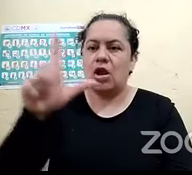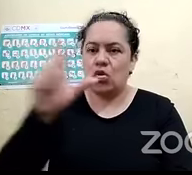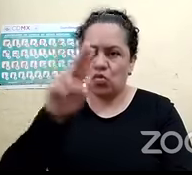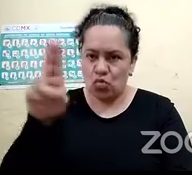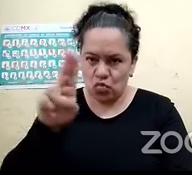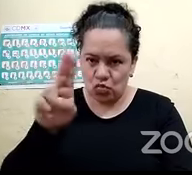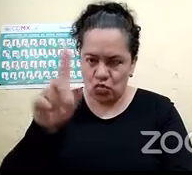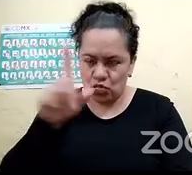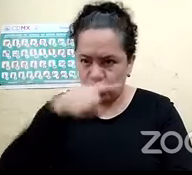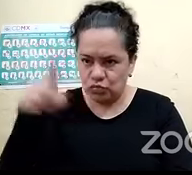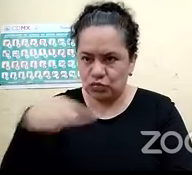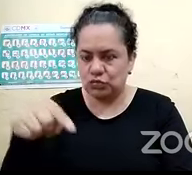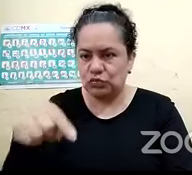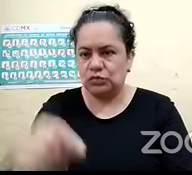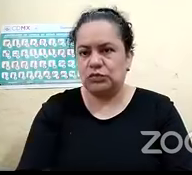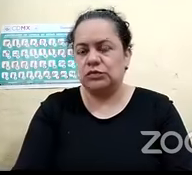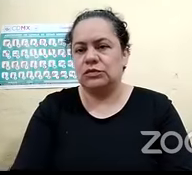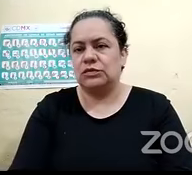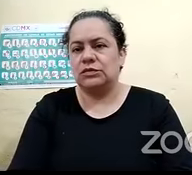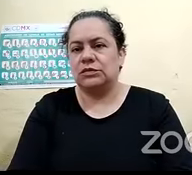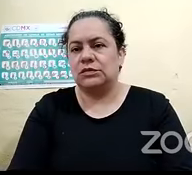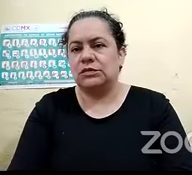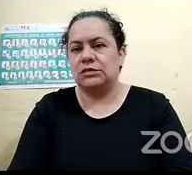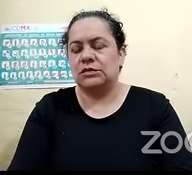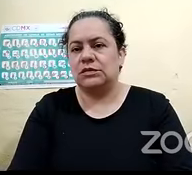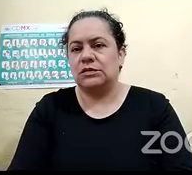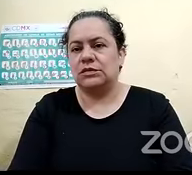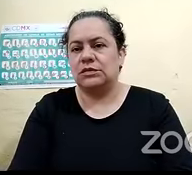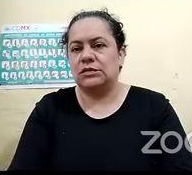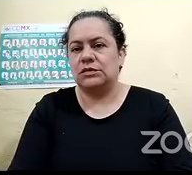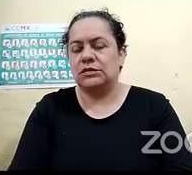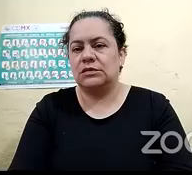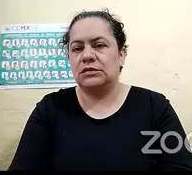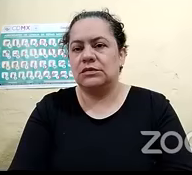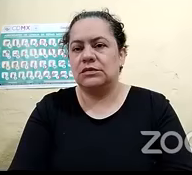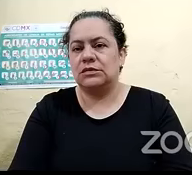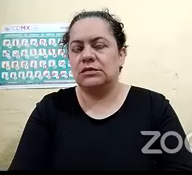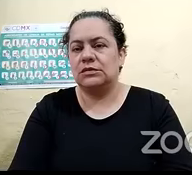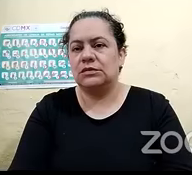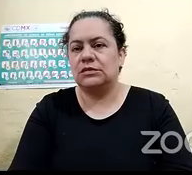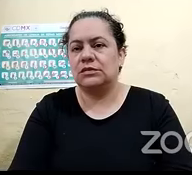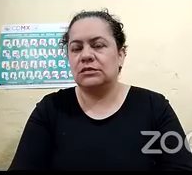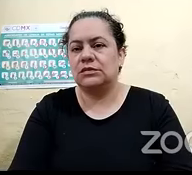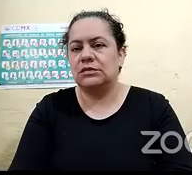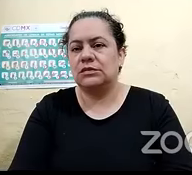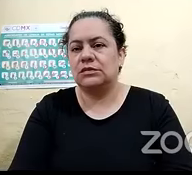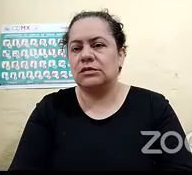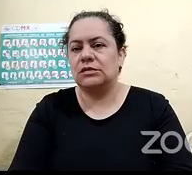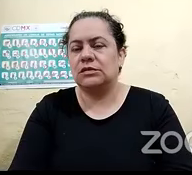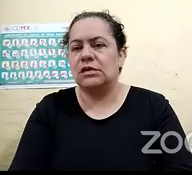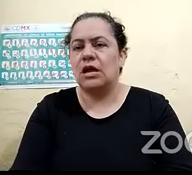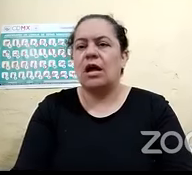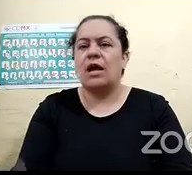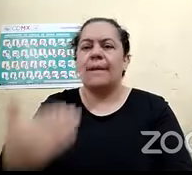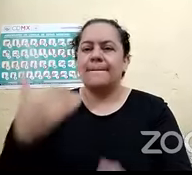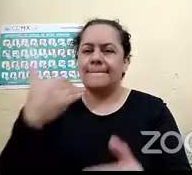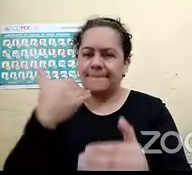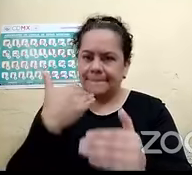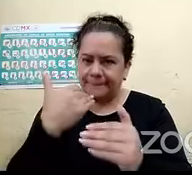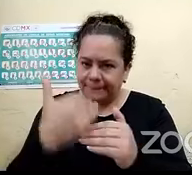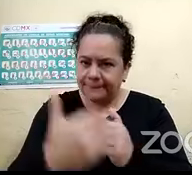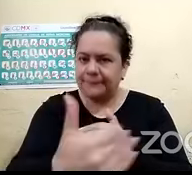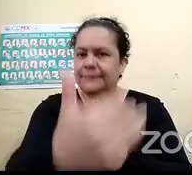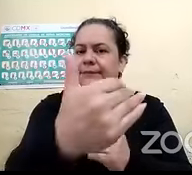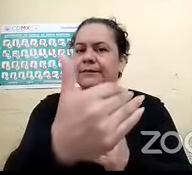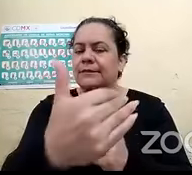contactar a nuestras invitadas también más adelante en un momento más les vamos a